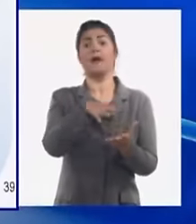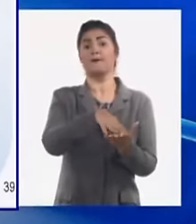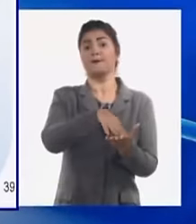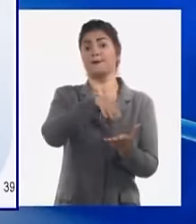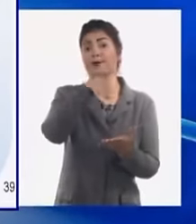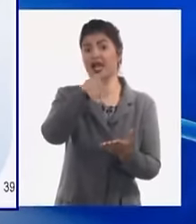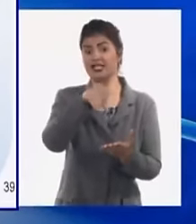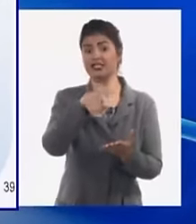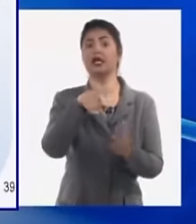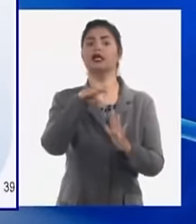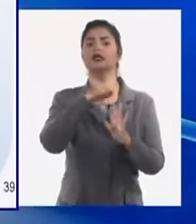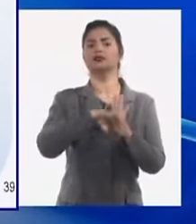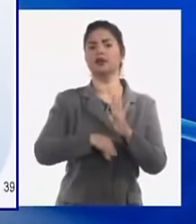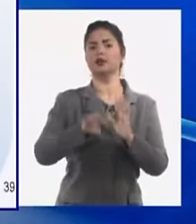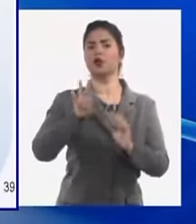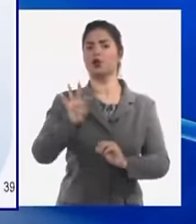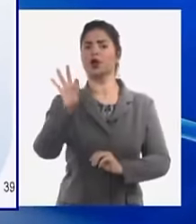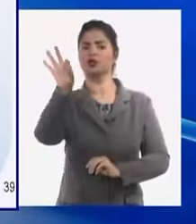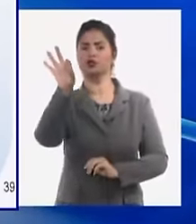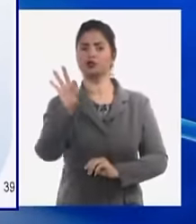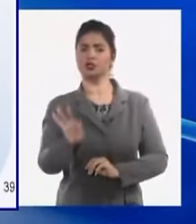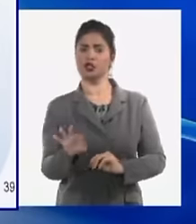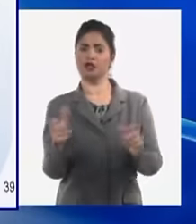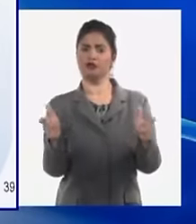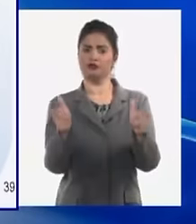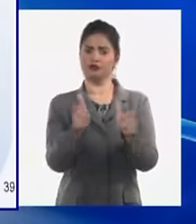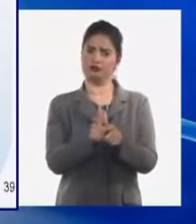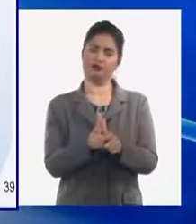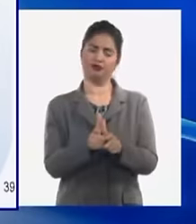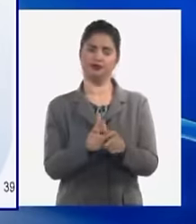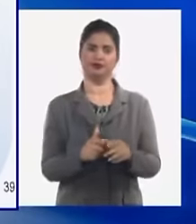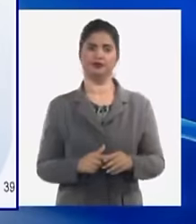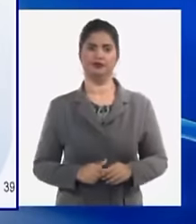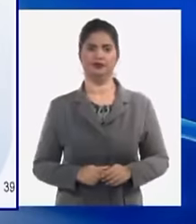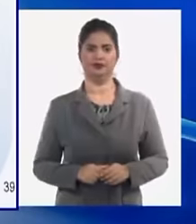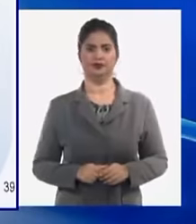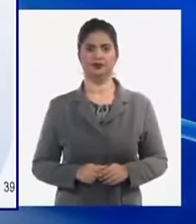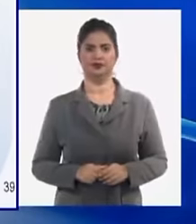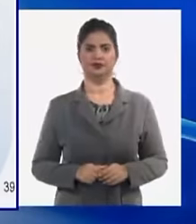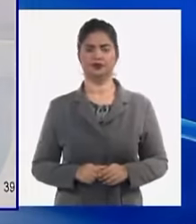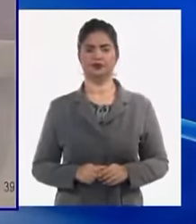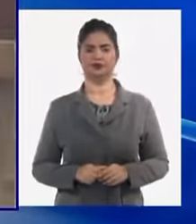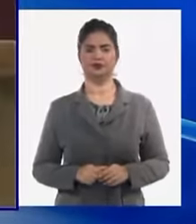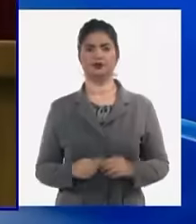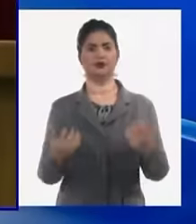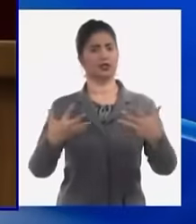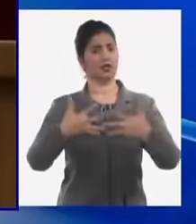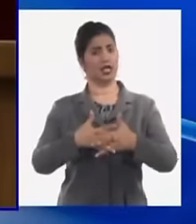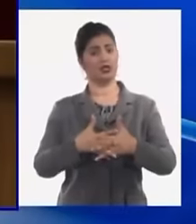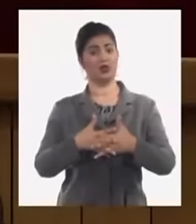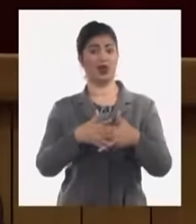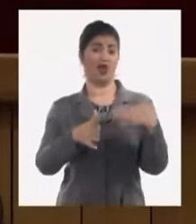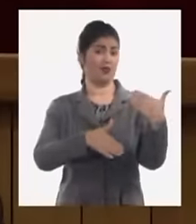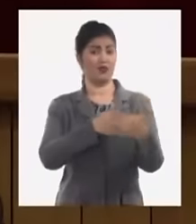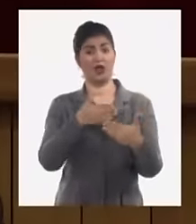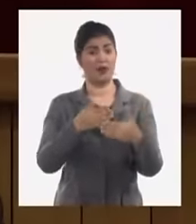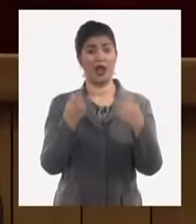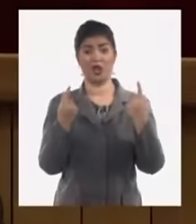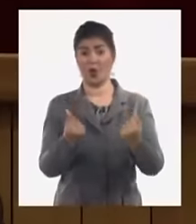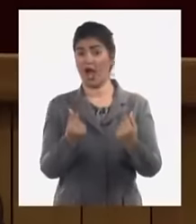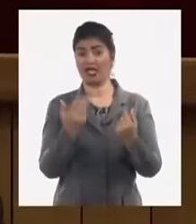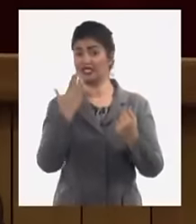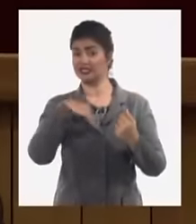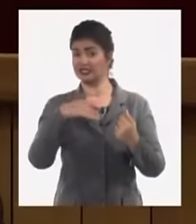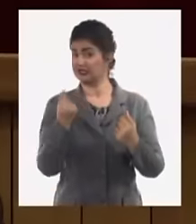% de los ocupados en la economía un 4% a partir de todos estos fenómenos que están ocurriendo en el